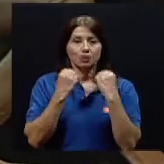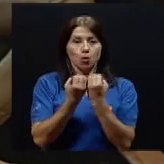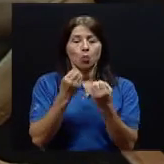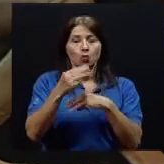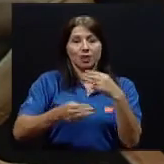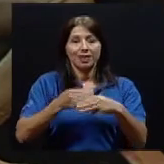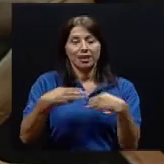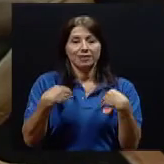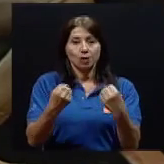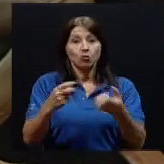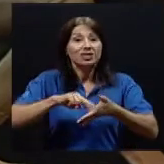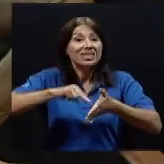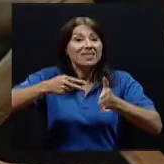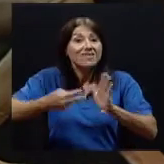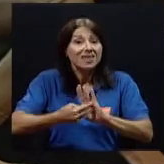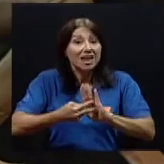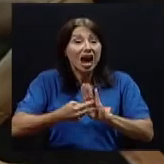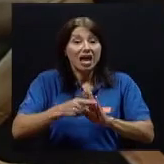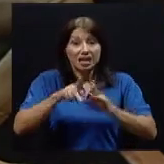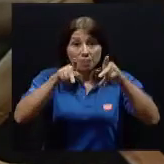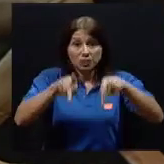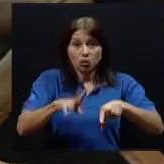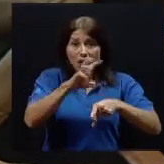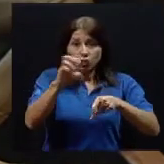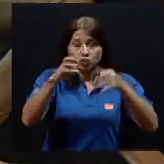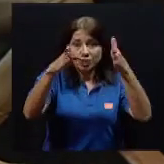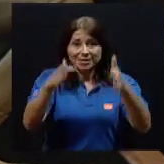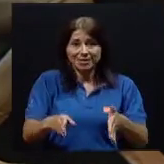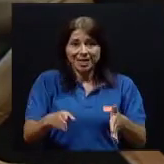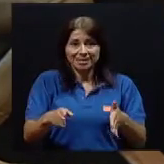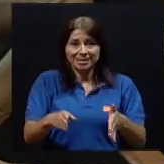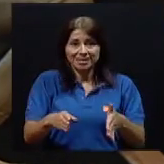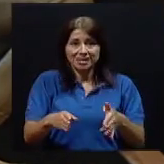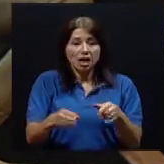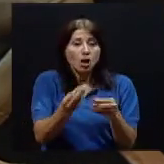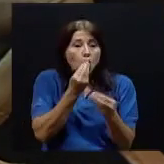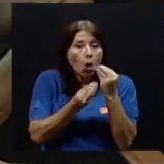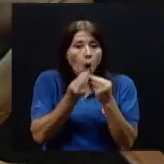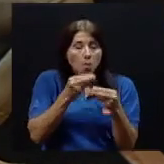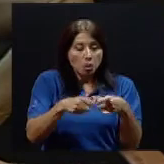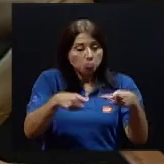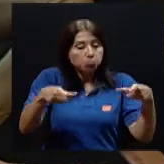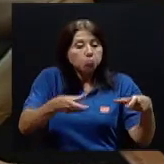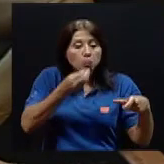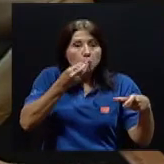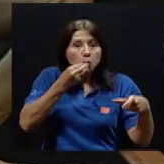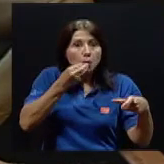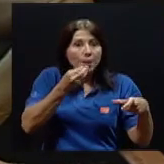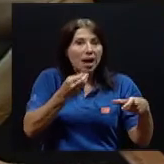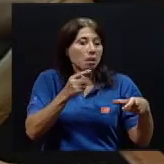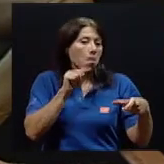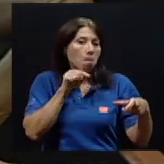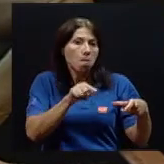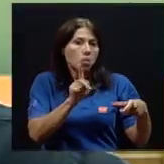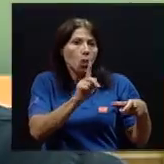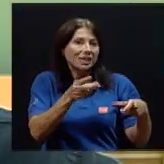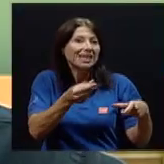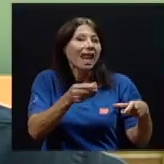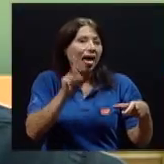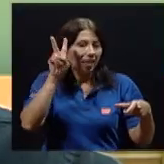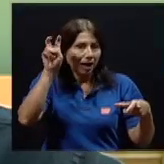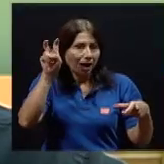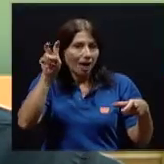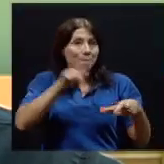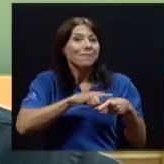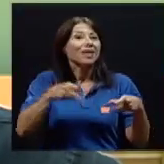que la dieta convencional de un costarricense, que no es considerada salada, ya a nivel recomendado mundialmente, es el